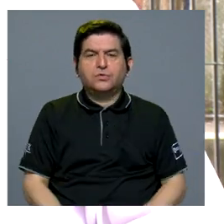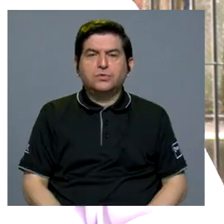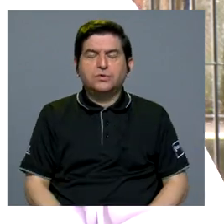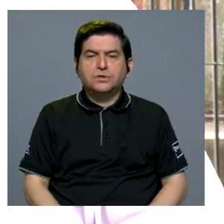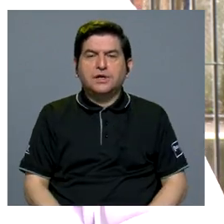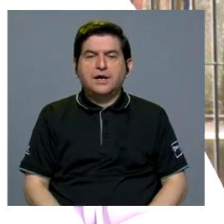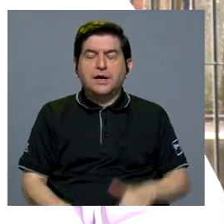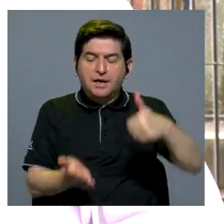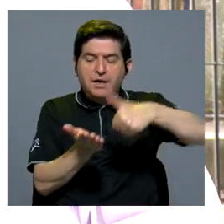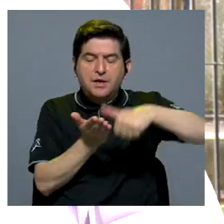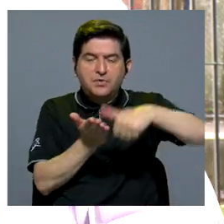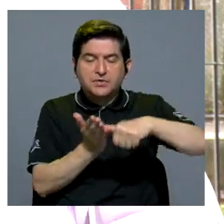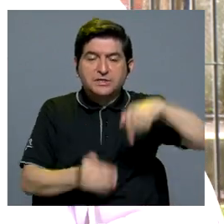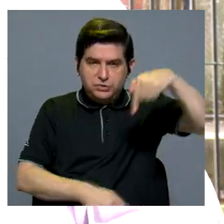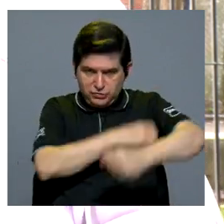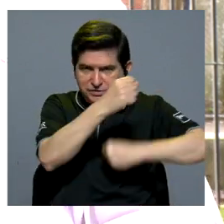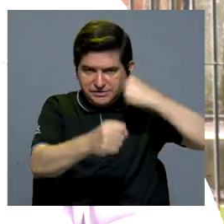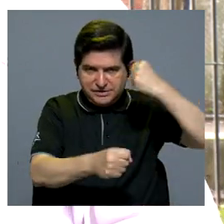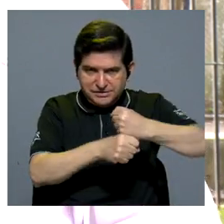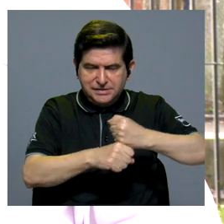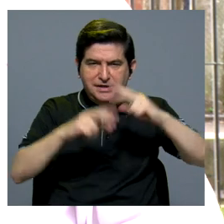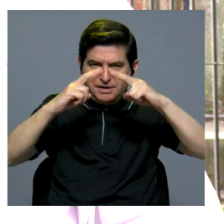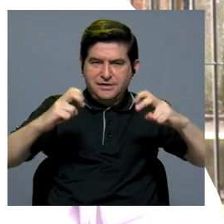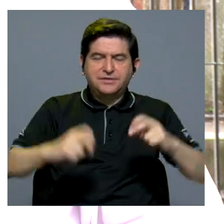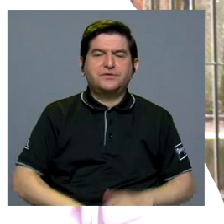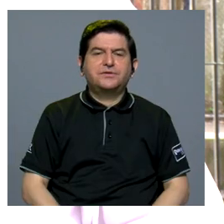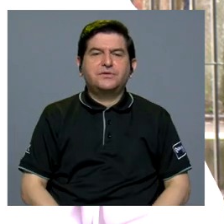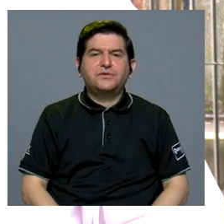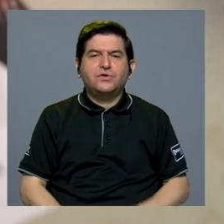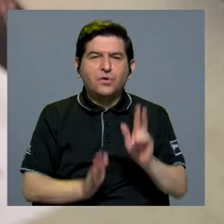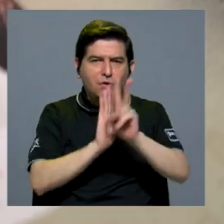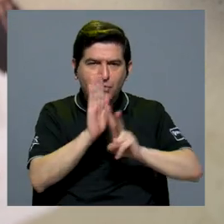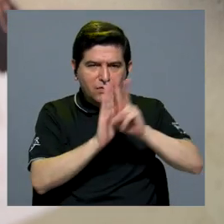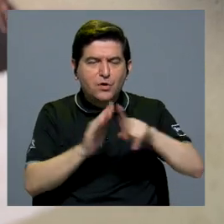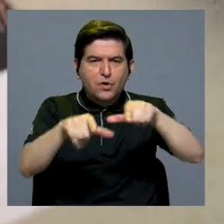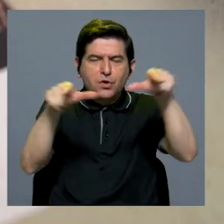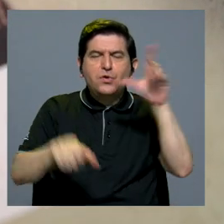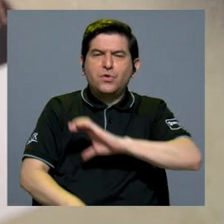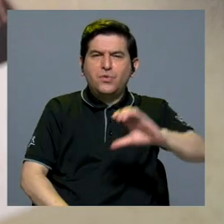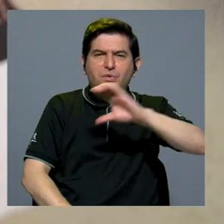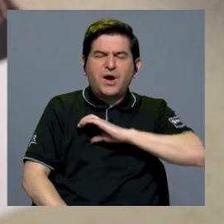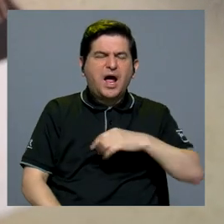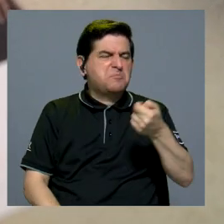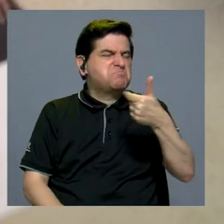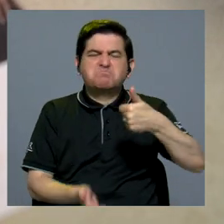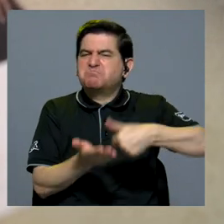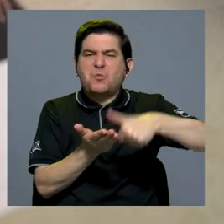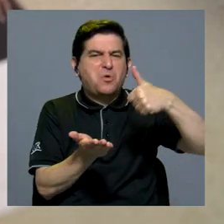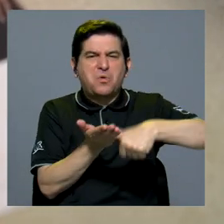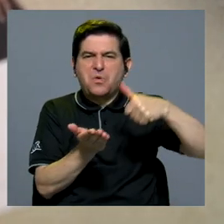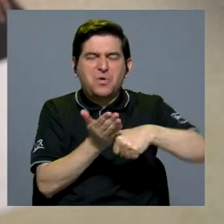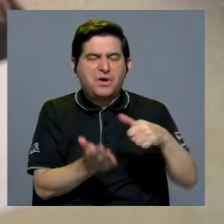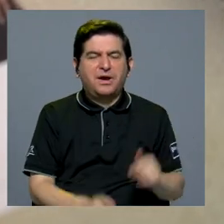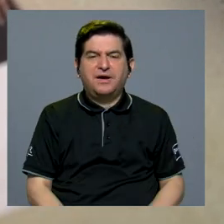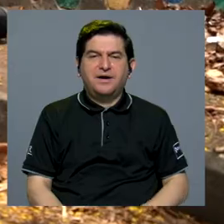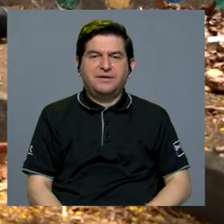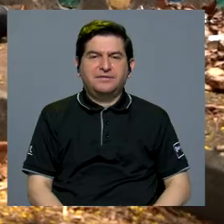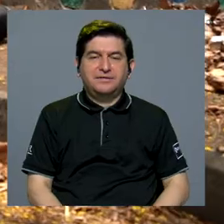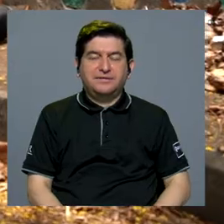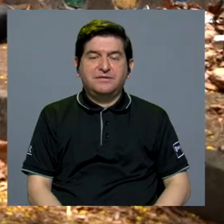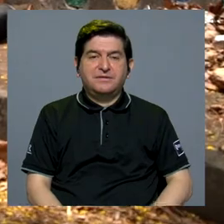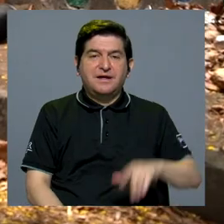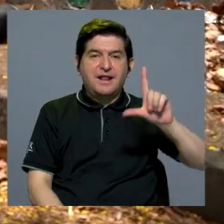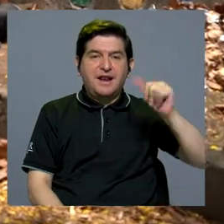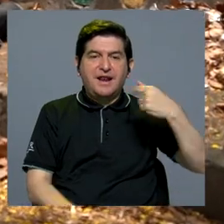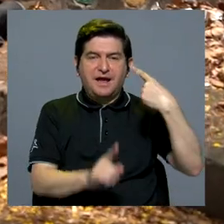comportamiento electoral, digamos, a la luz de las elecciones del presente año. El documental recorre zonas caracterizadas por su poca